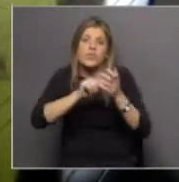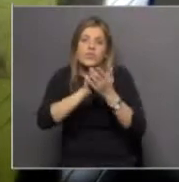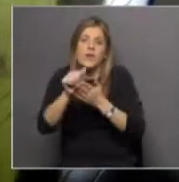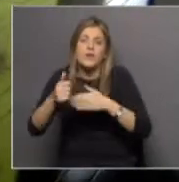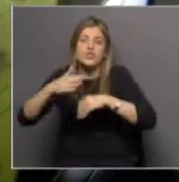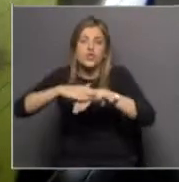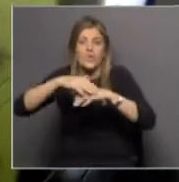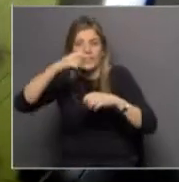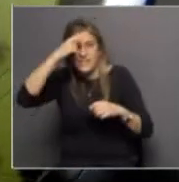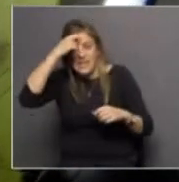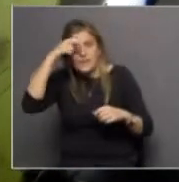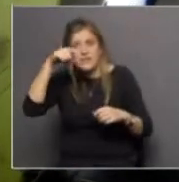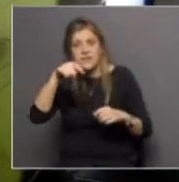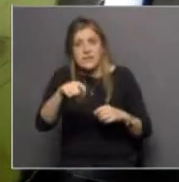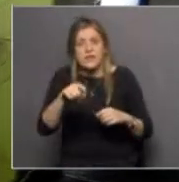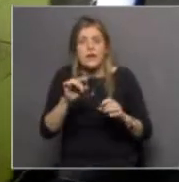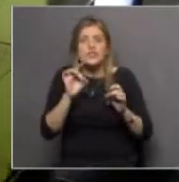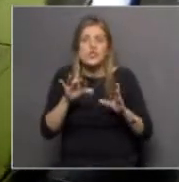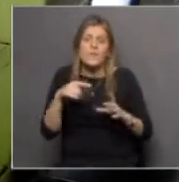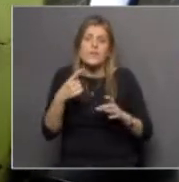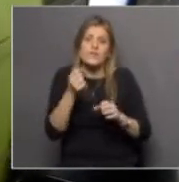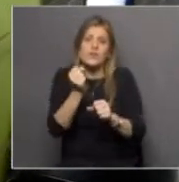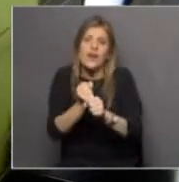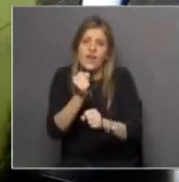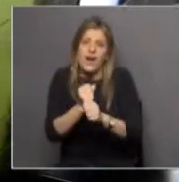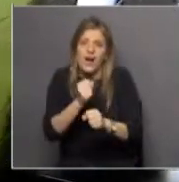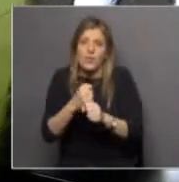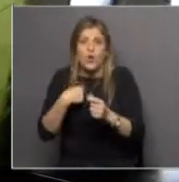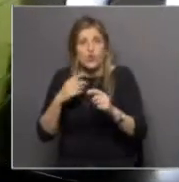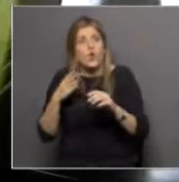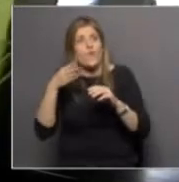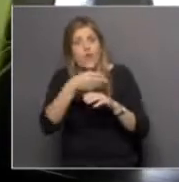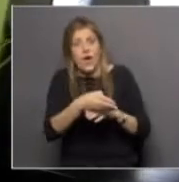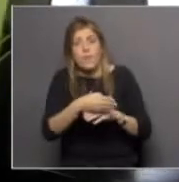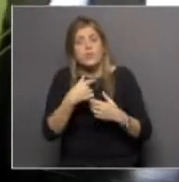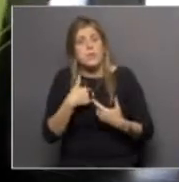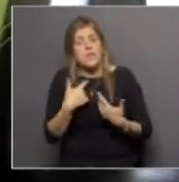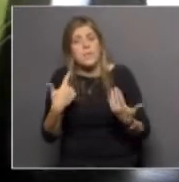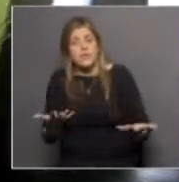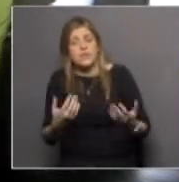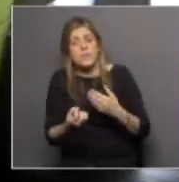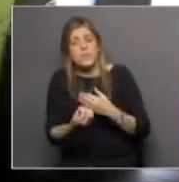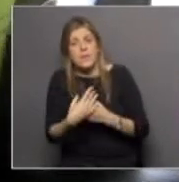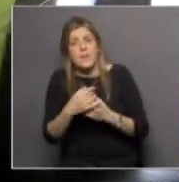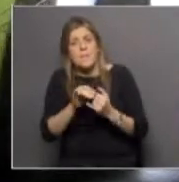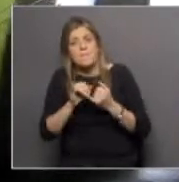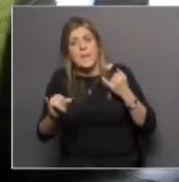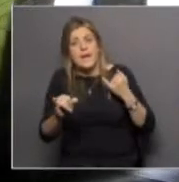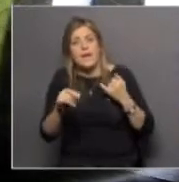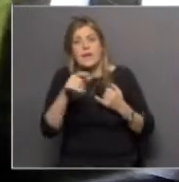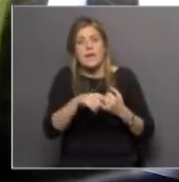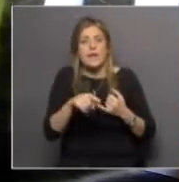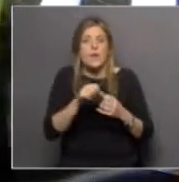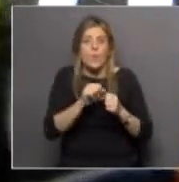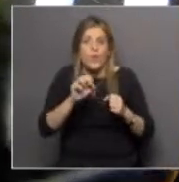estamos de buena manera no solo trabajando yendo nosotros sino que poniéndonos a disposición entonces nuestras vías de contacto